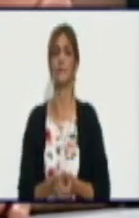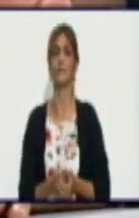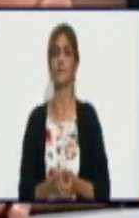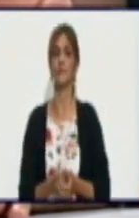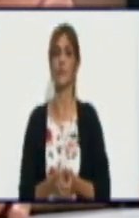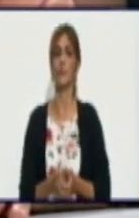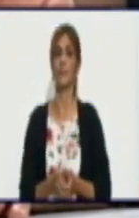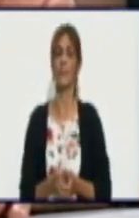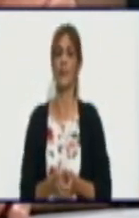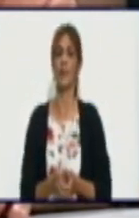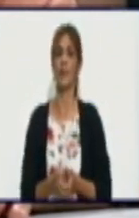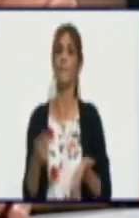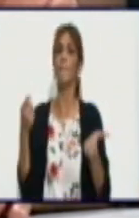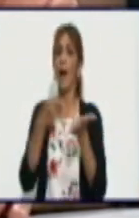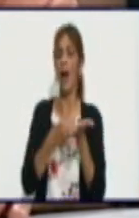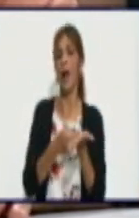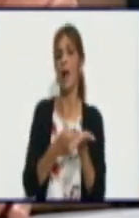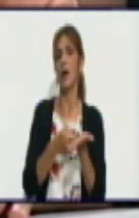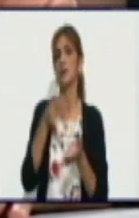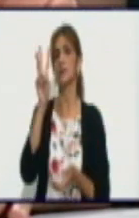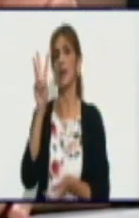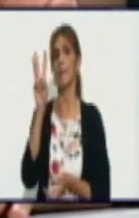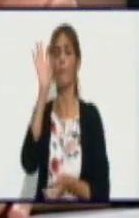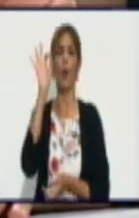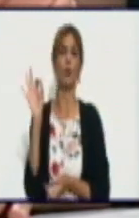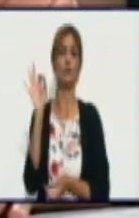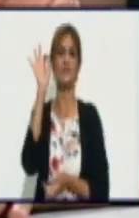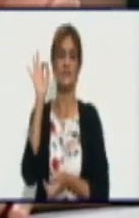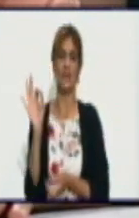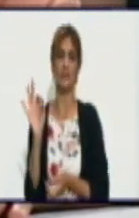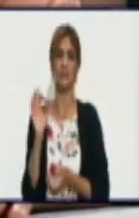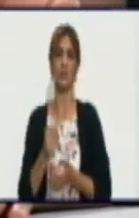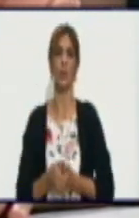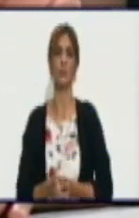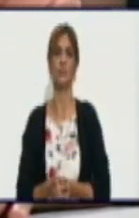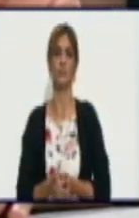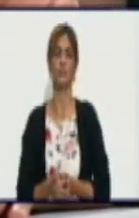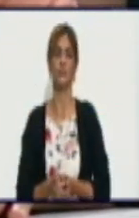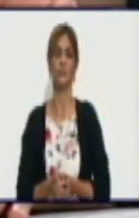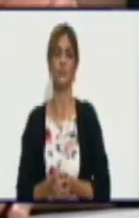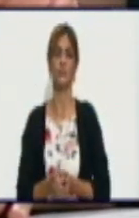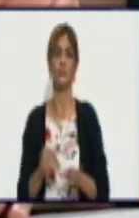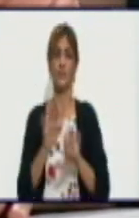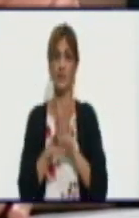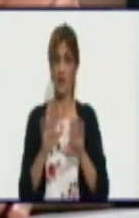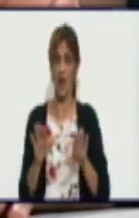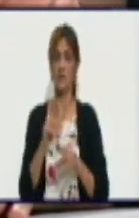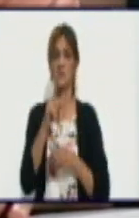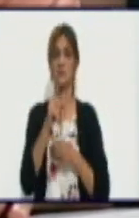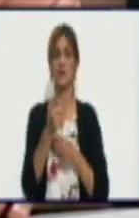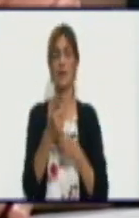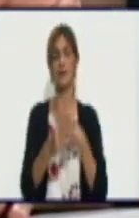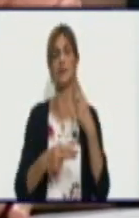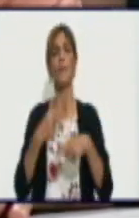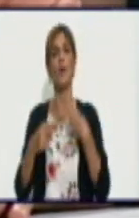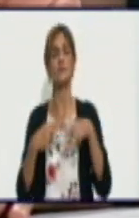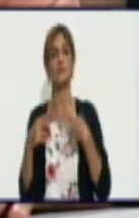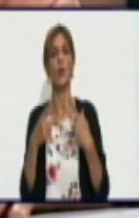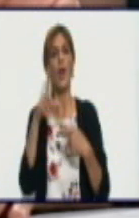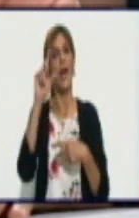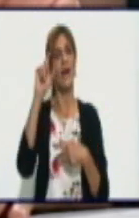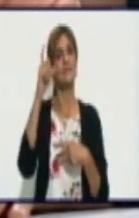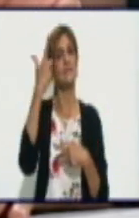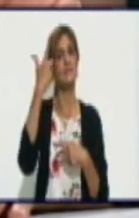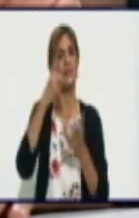comisión del 3% a la cooperativa por este servicio. Es decir, ya estamos convirtiendo también a la cooperativa en prestadora de servicios